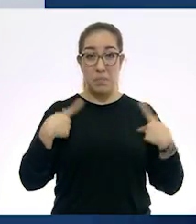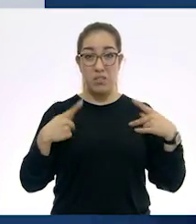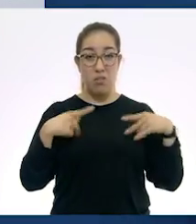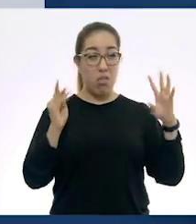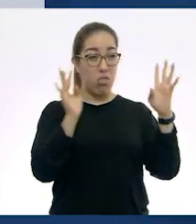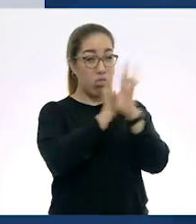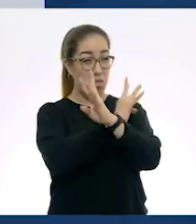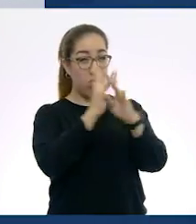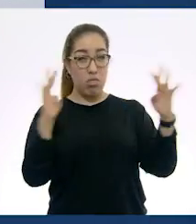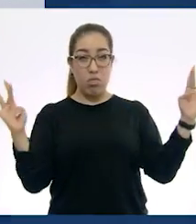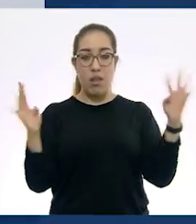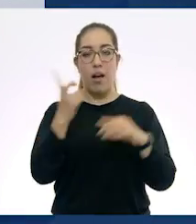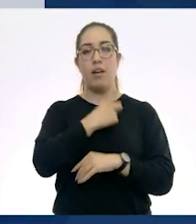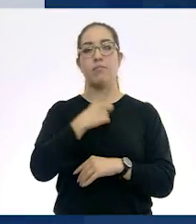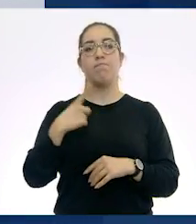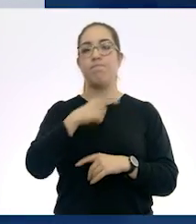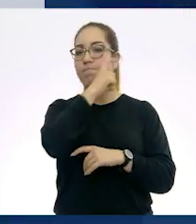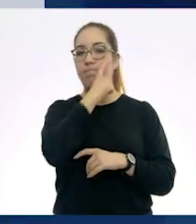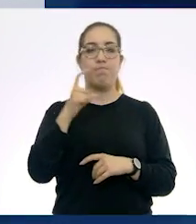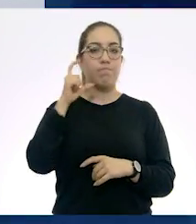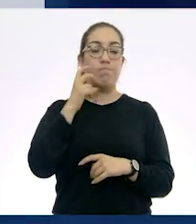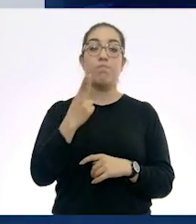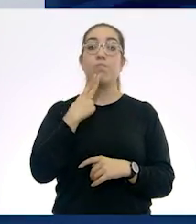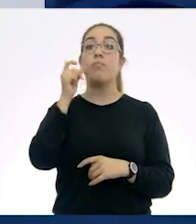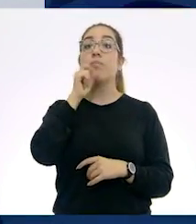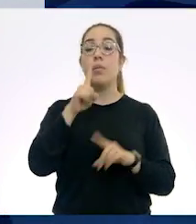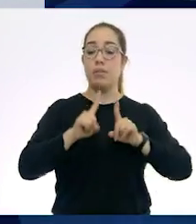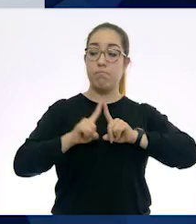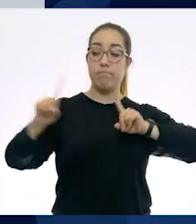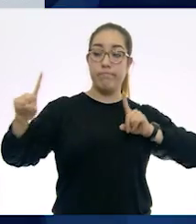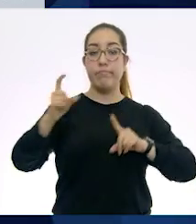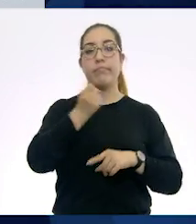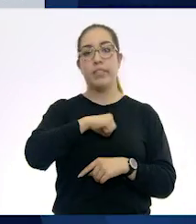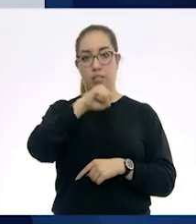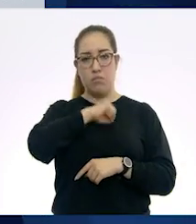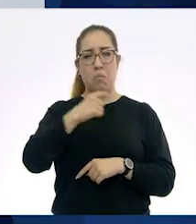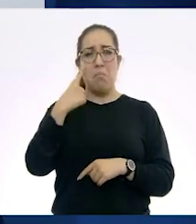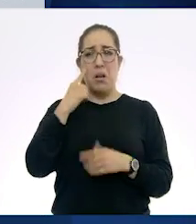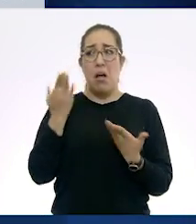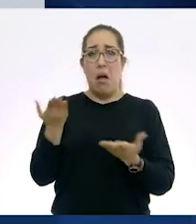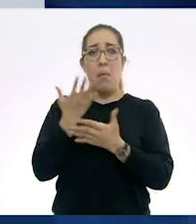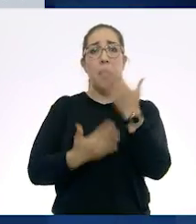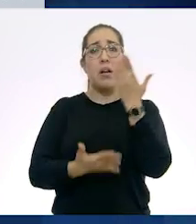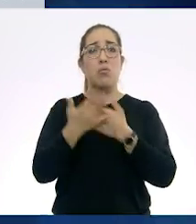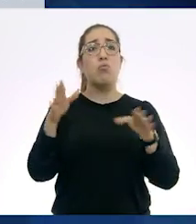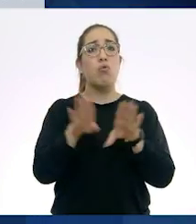mantener la sana distancia. Vamos a ver cómo hay que lavarse las manos.